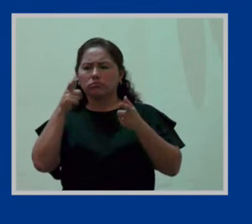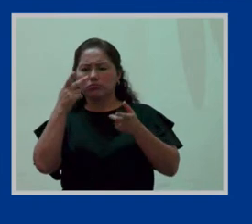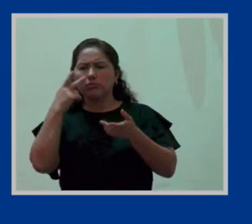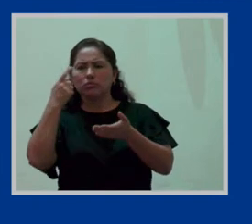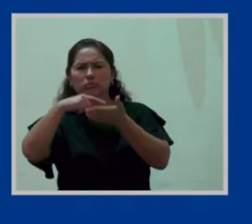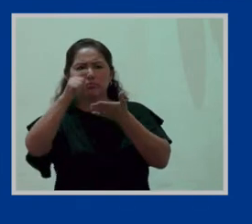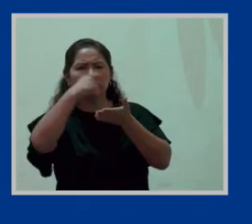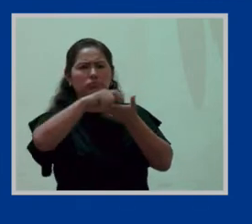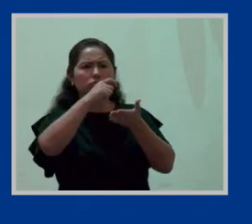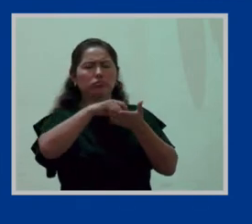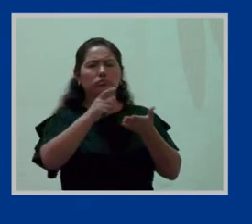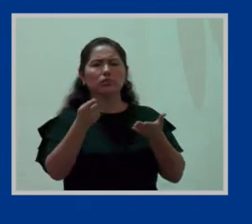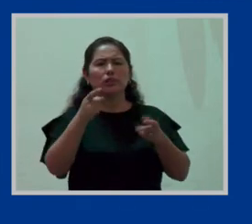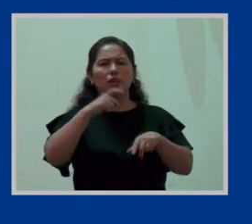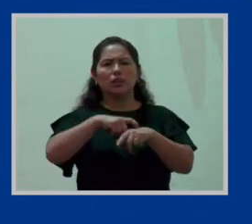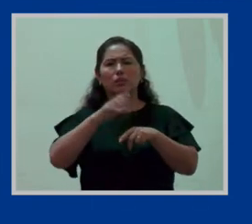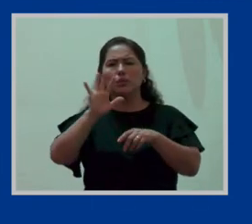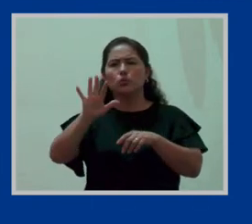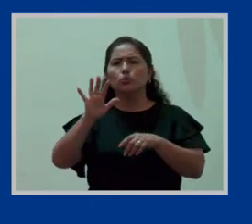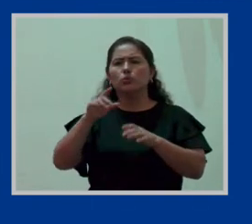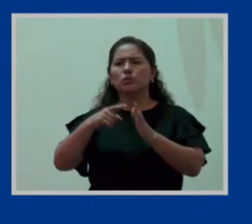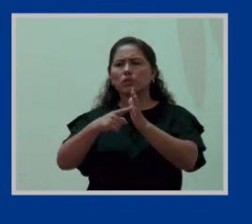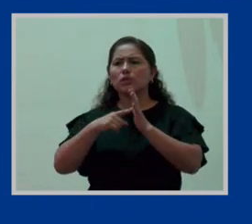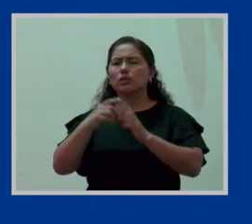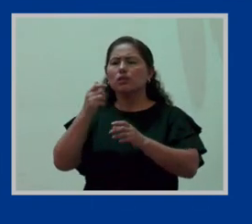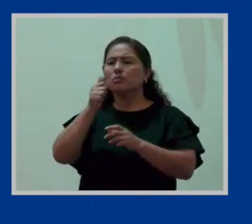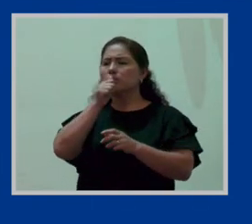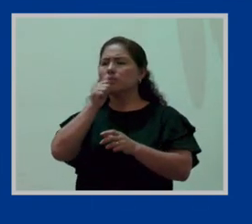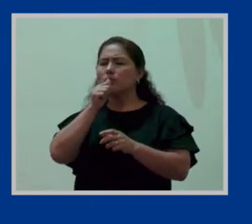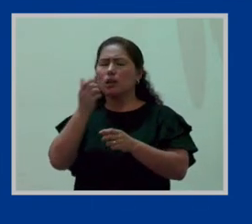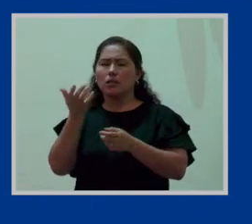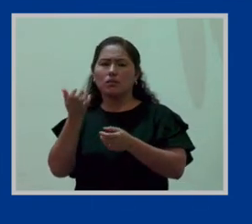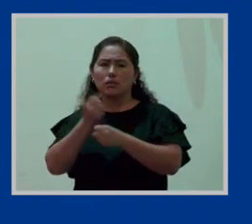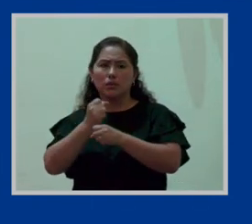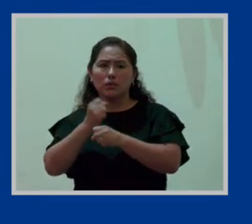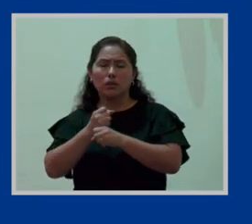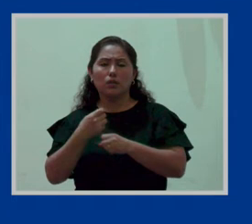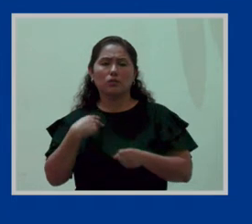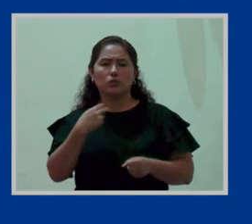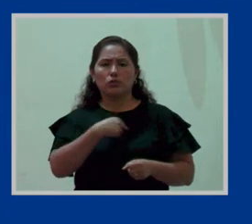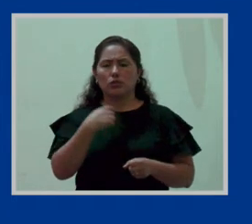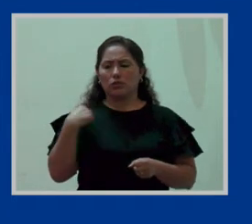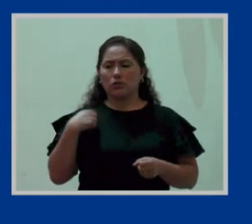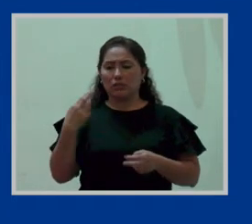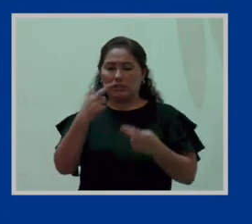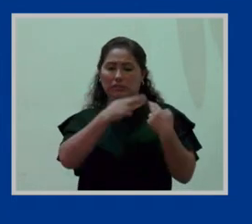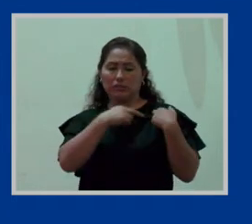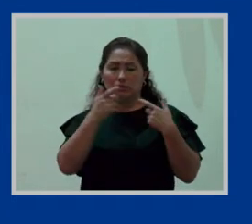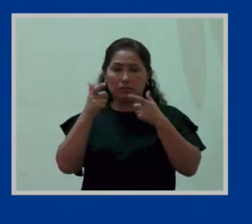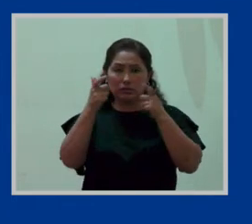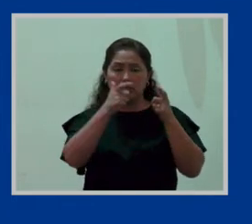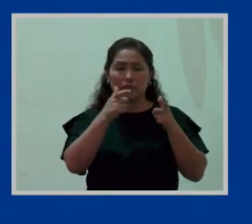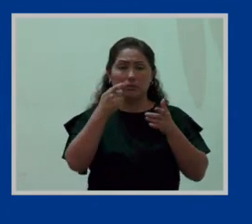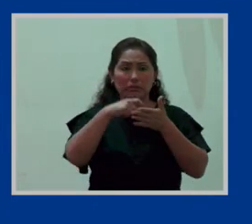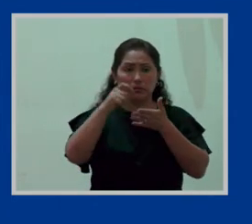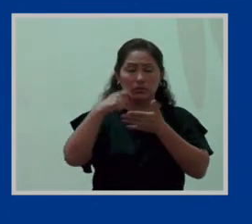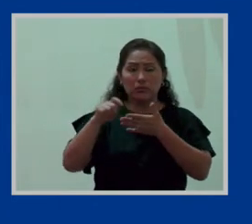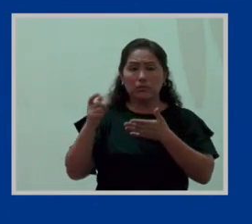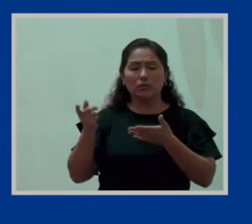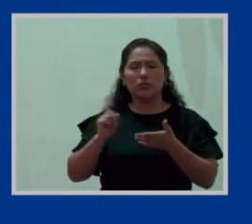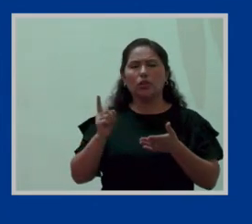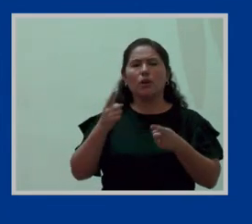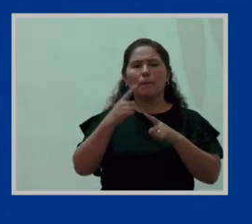de régimen laboral privado. Como nosotros no somos fiscalizadores, pero sí tratamos de